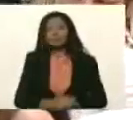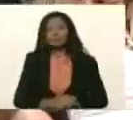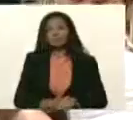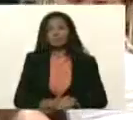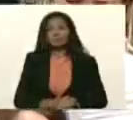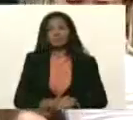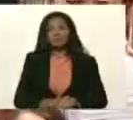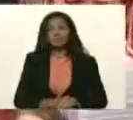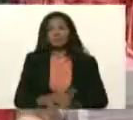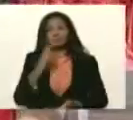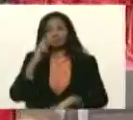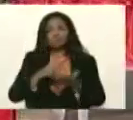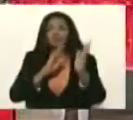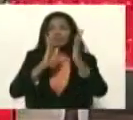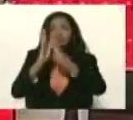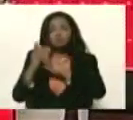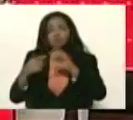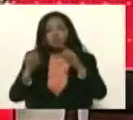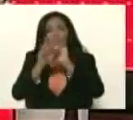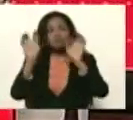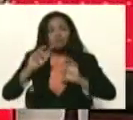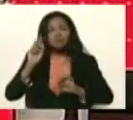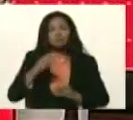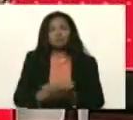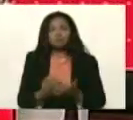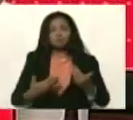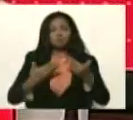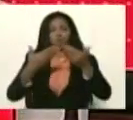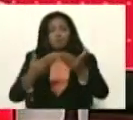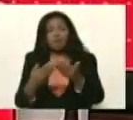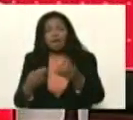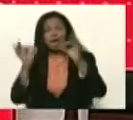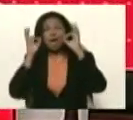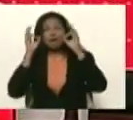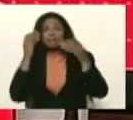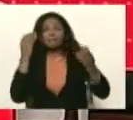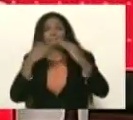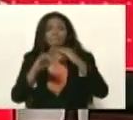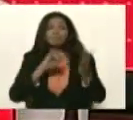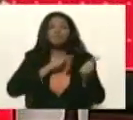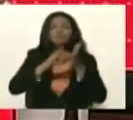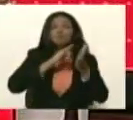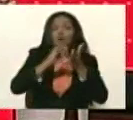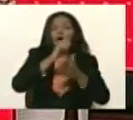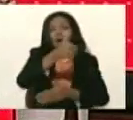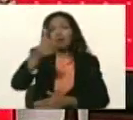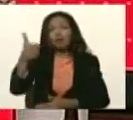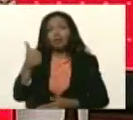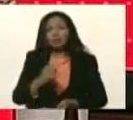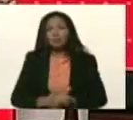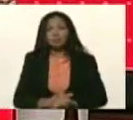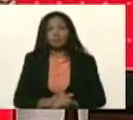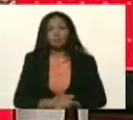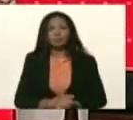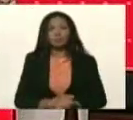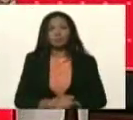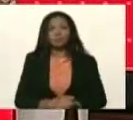más aquí está la distribución bueno, se la entrega a Erika para que se la mande por WhatsApp ¡Dígalo, dígalo, presidente!